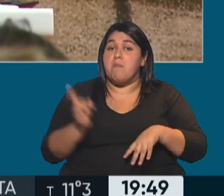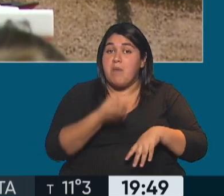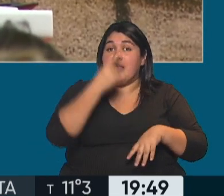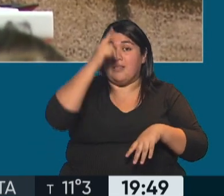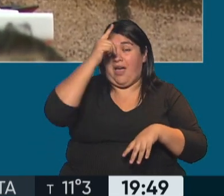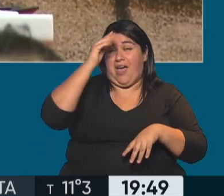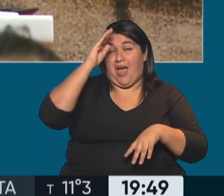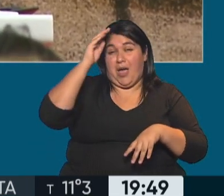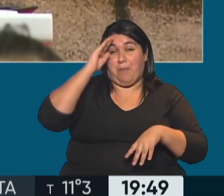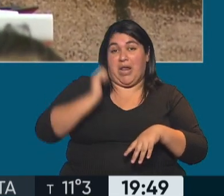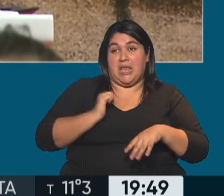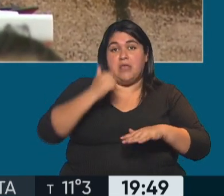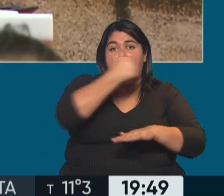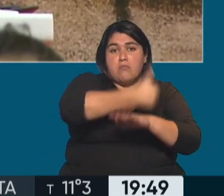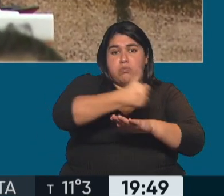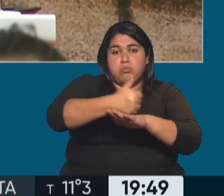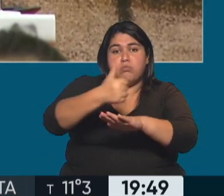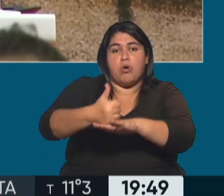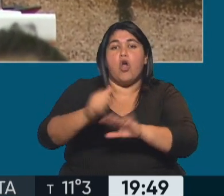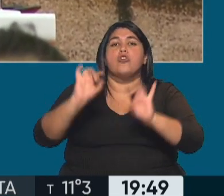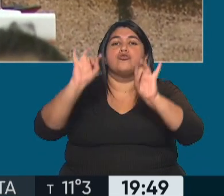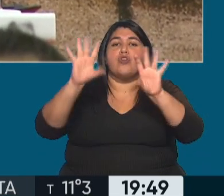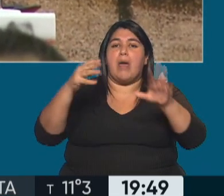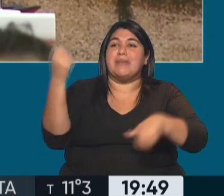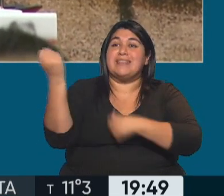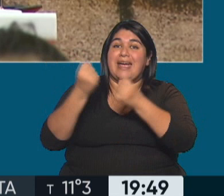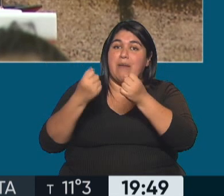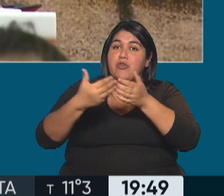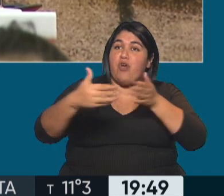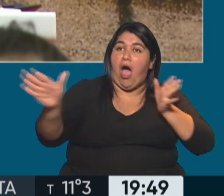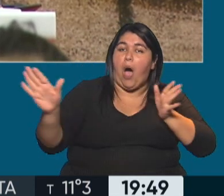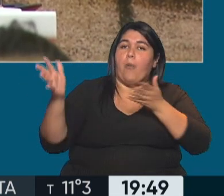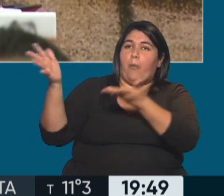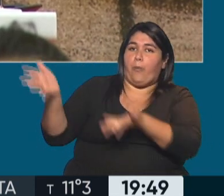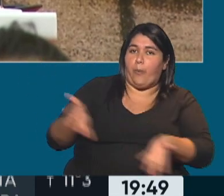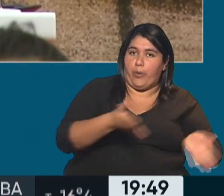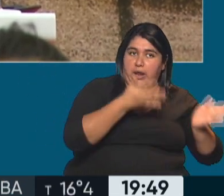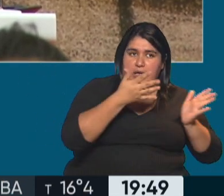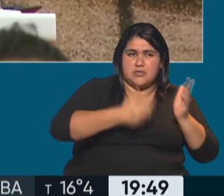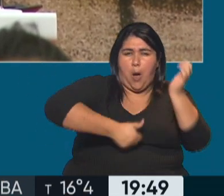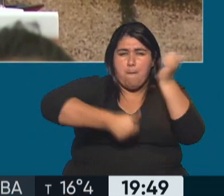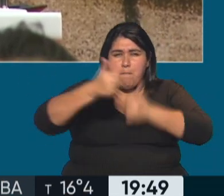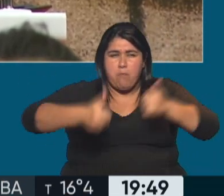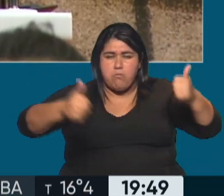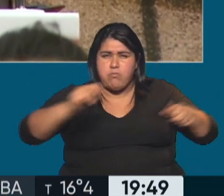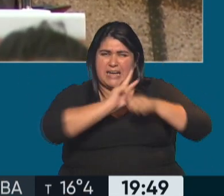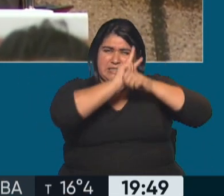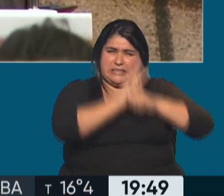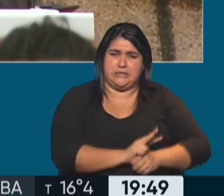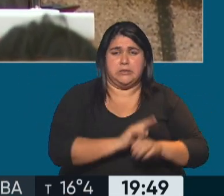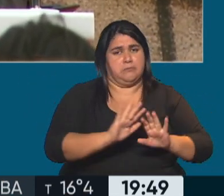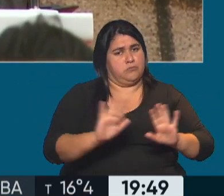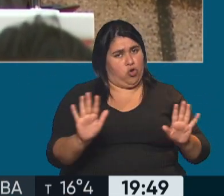pero solamente para, por ejemplo, permitir el paso a los camioneros en las rutas y no militarizar directamente una zona,